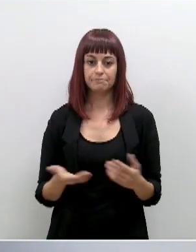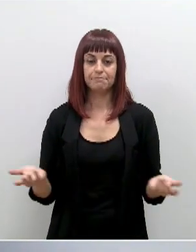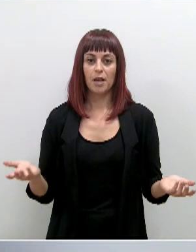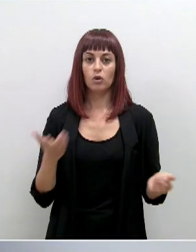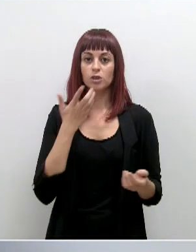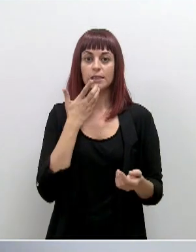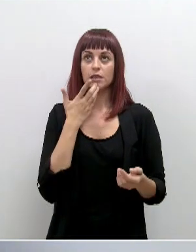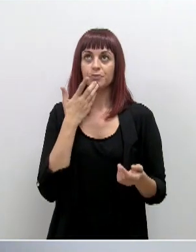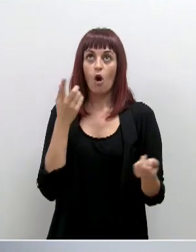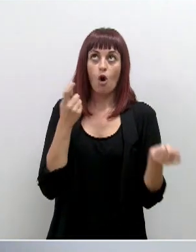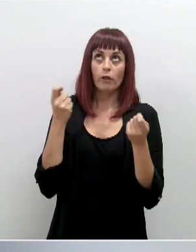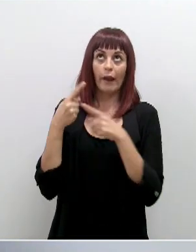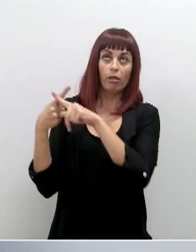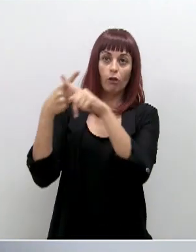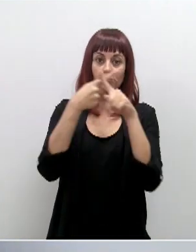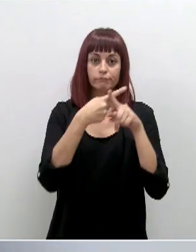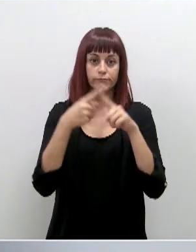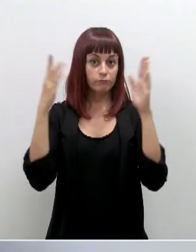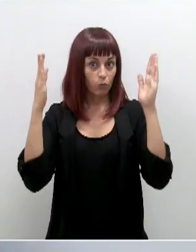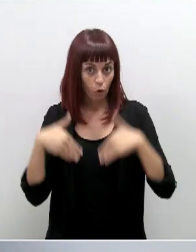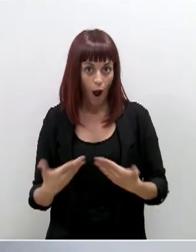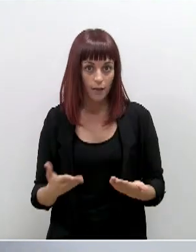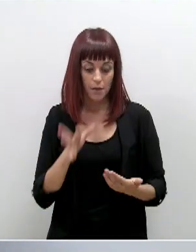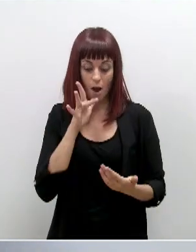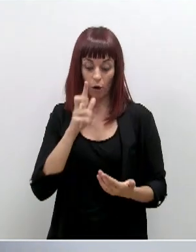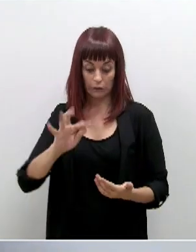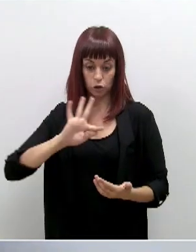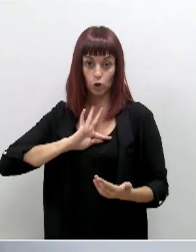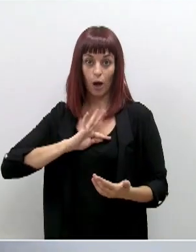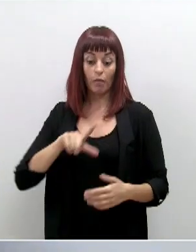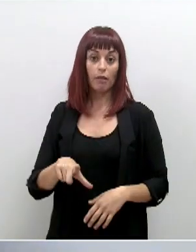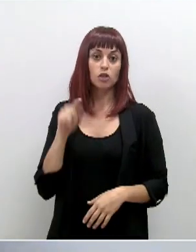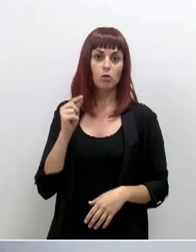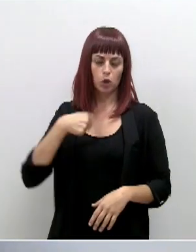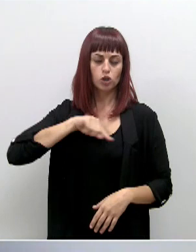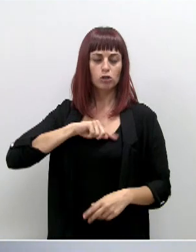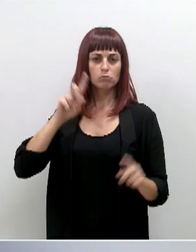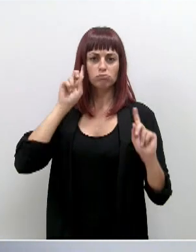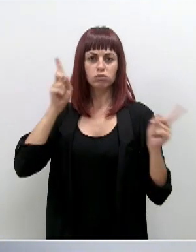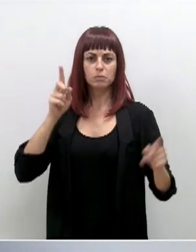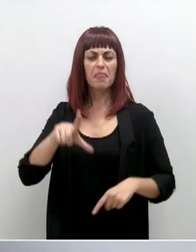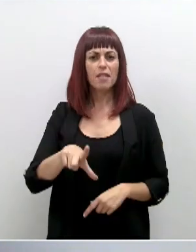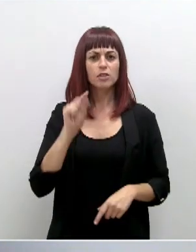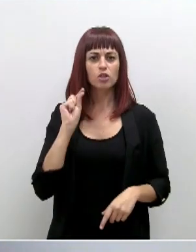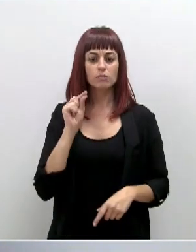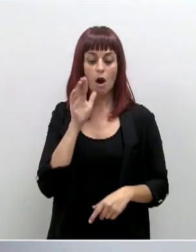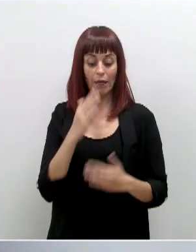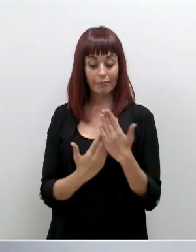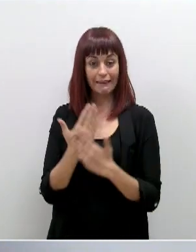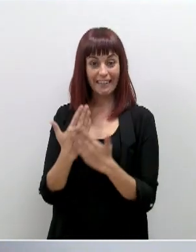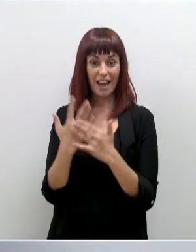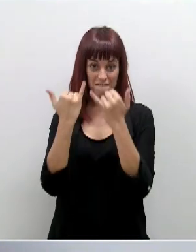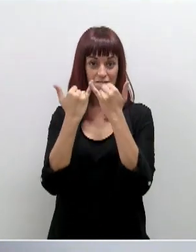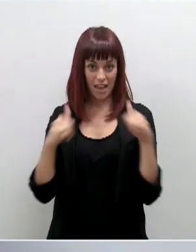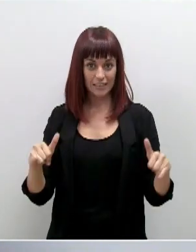hay esa coordinación y nos corresponde decidir, decidimos. Se avecinan días festivos,